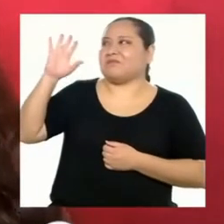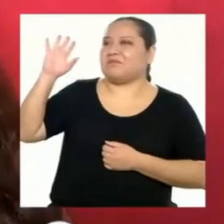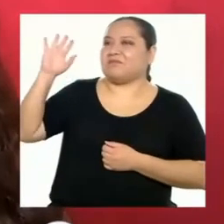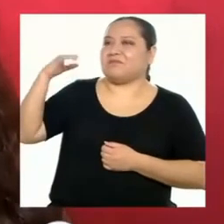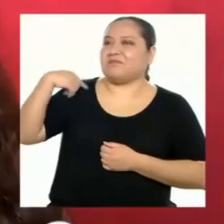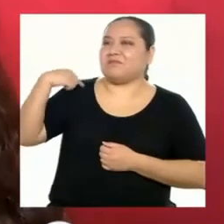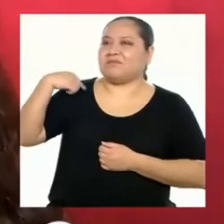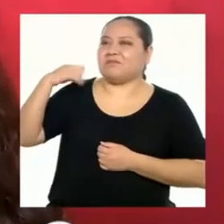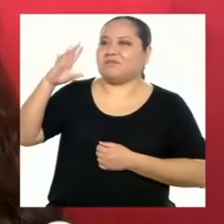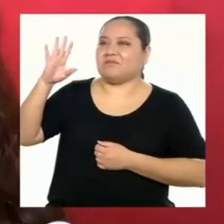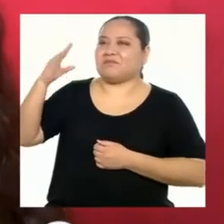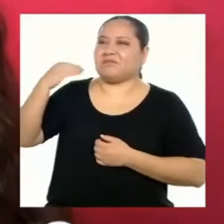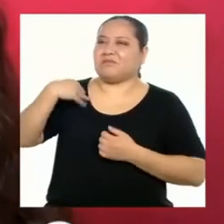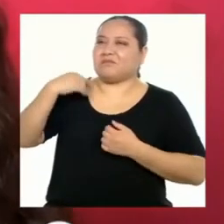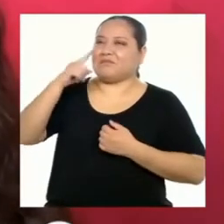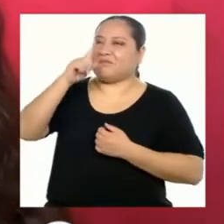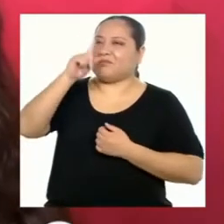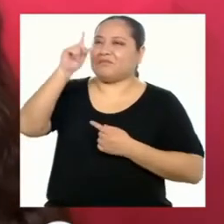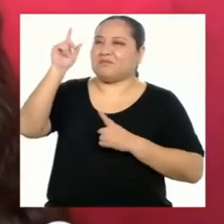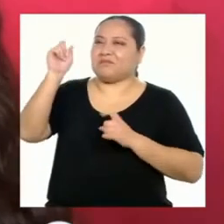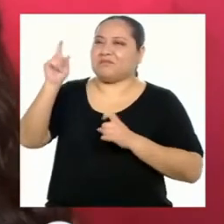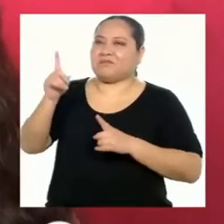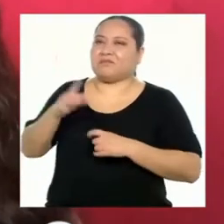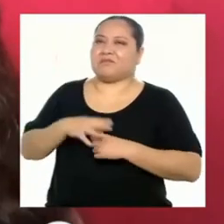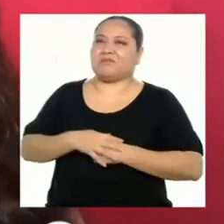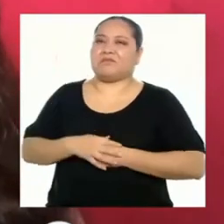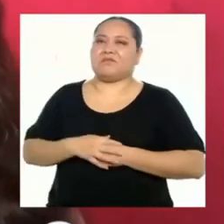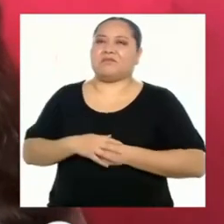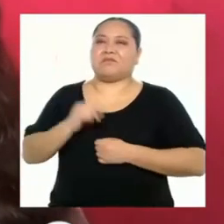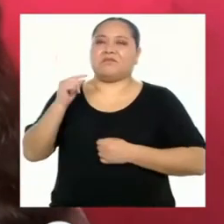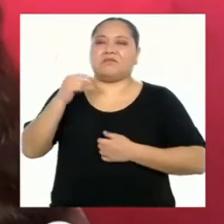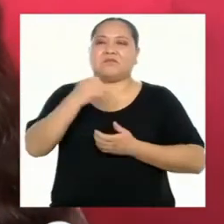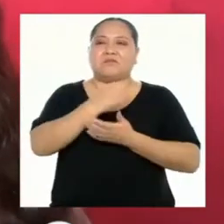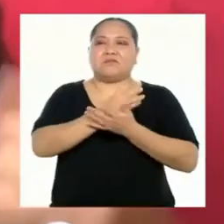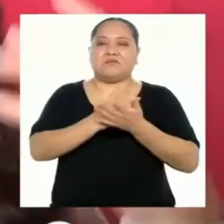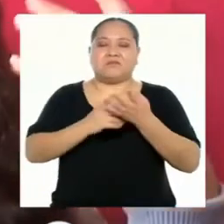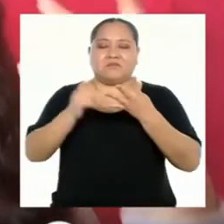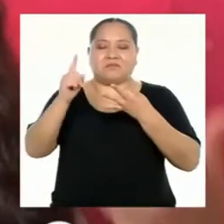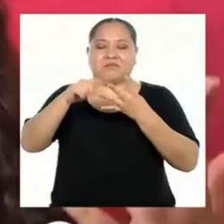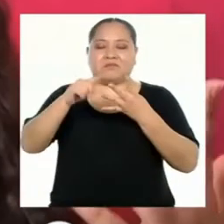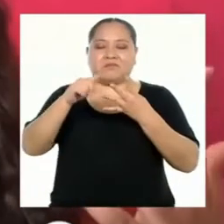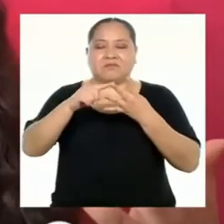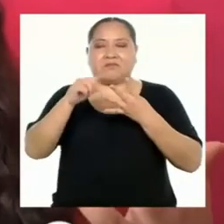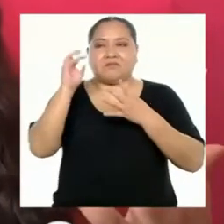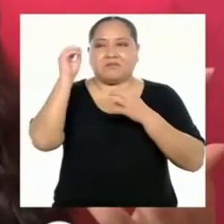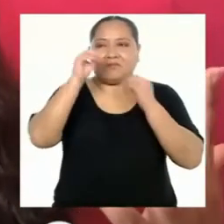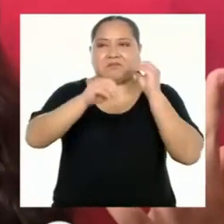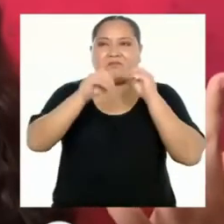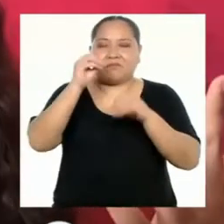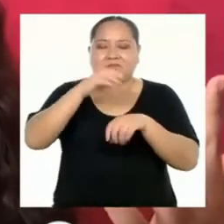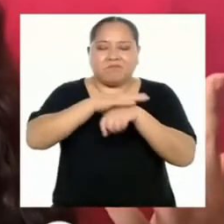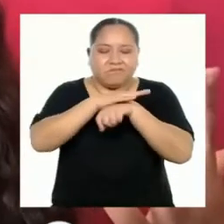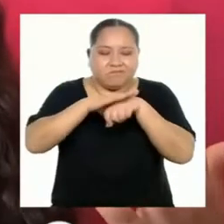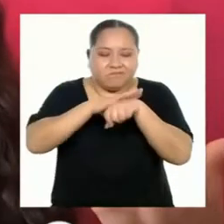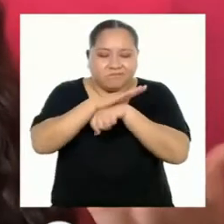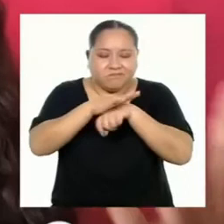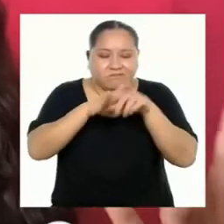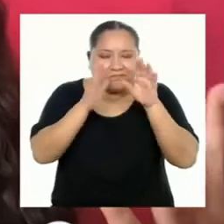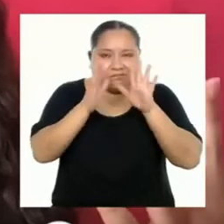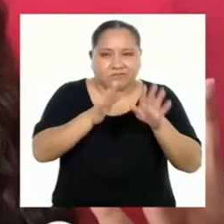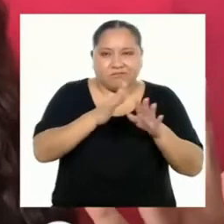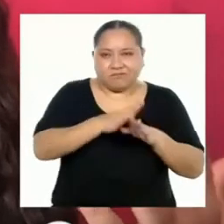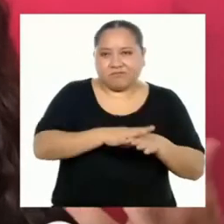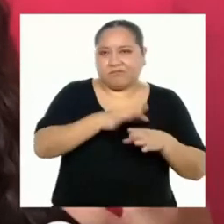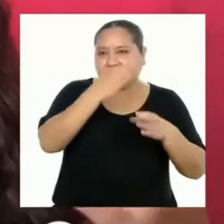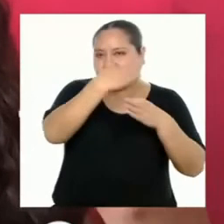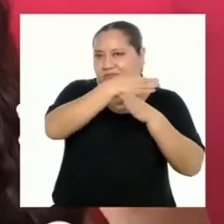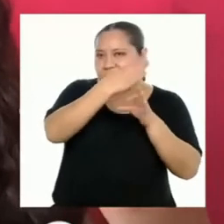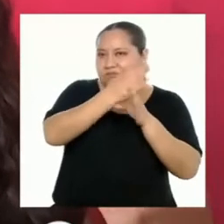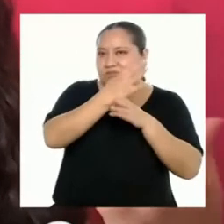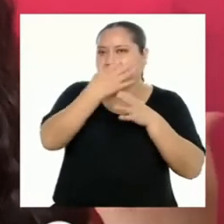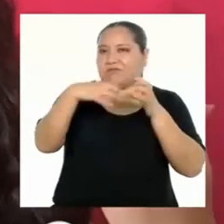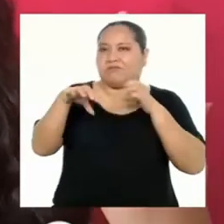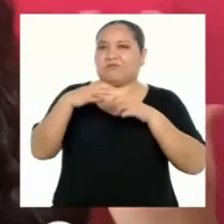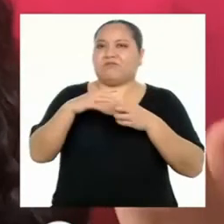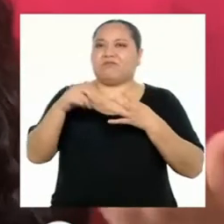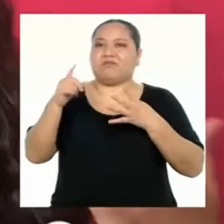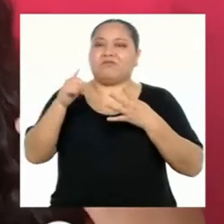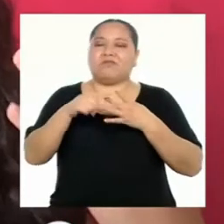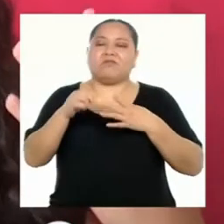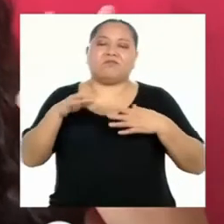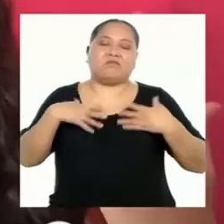Yo. Yo. tengo una pregunta. En la fase 2, donde se concibe el plan o la estrategia,